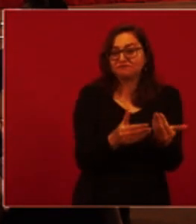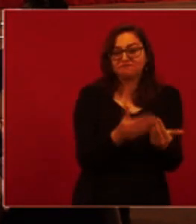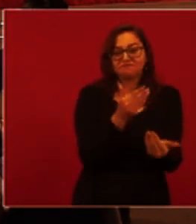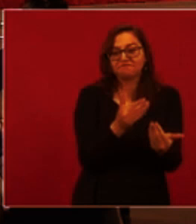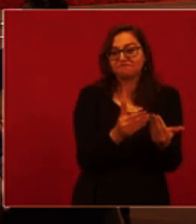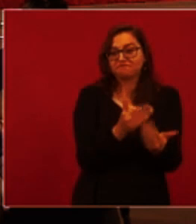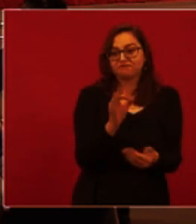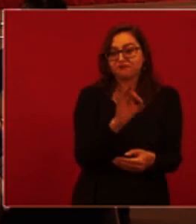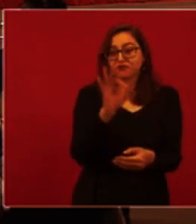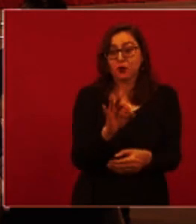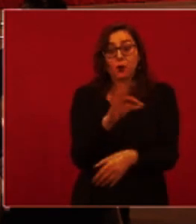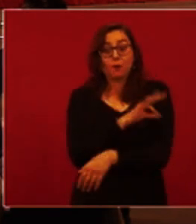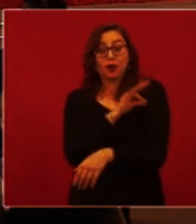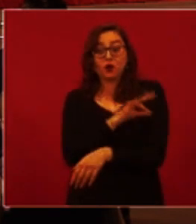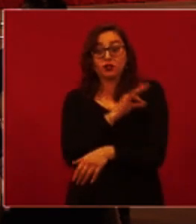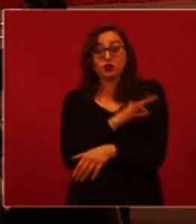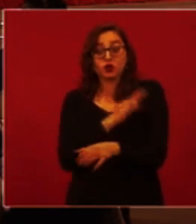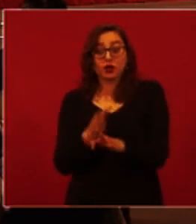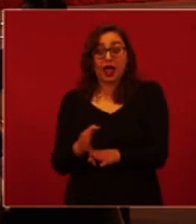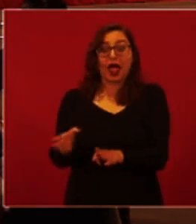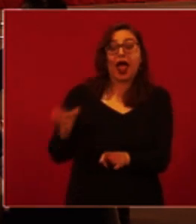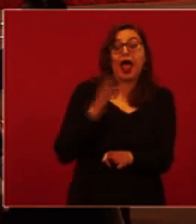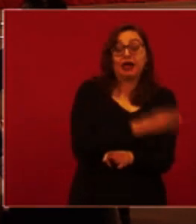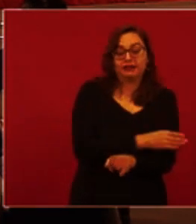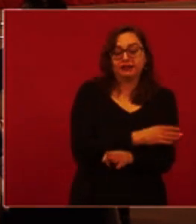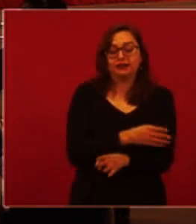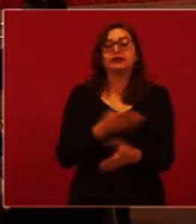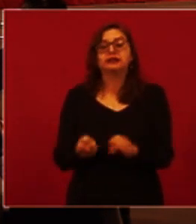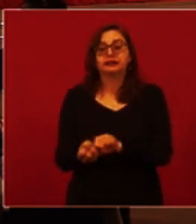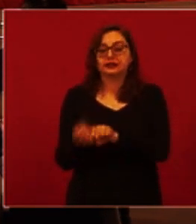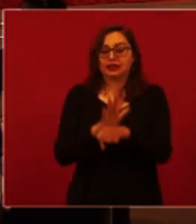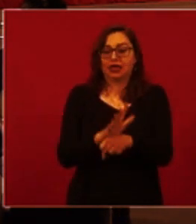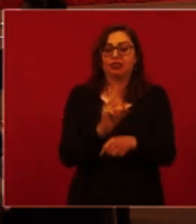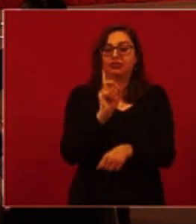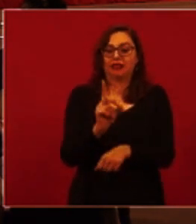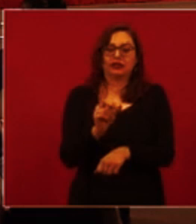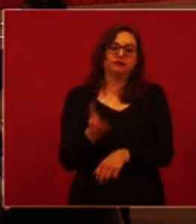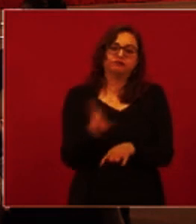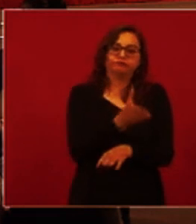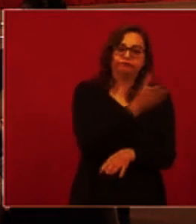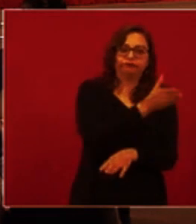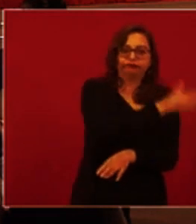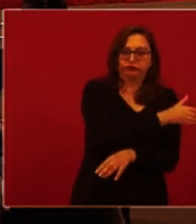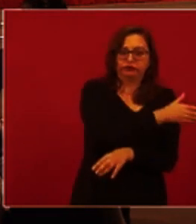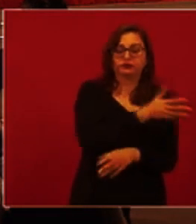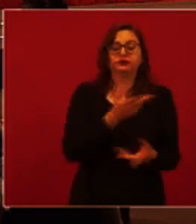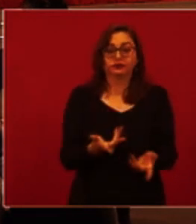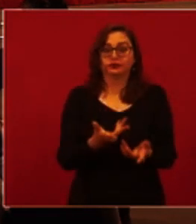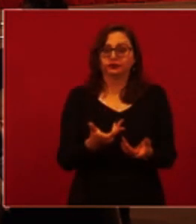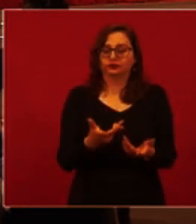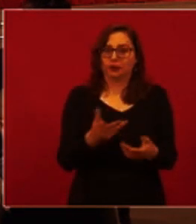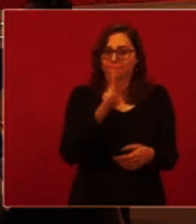antes de estar vacunados y de lo que ocurría con la variante Delta y las previas. Para ilustrarlo, vemos las